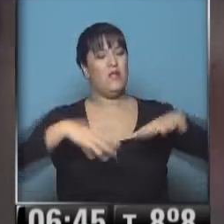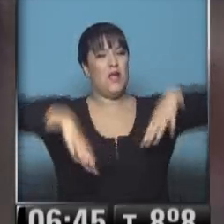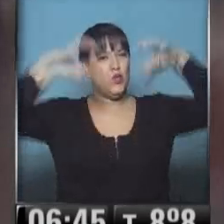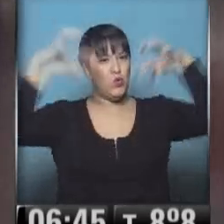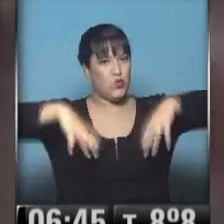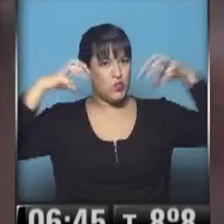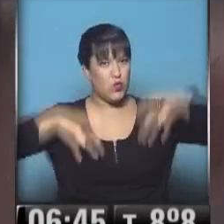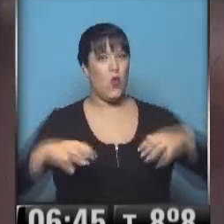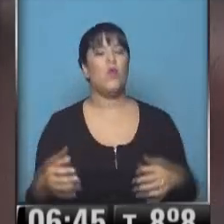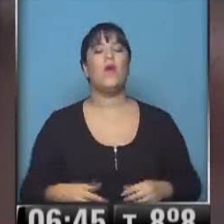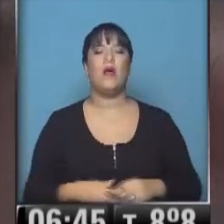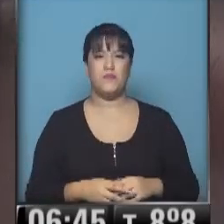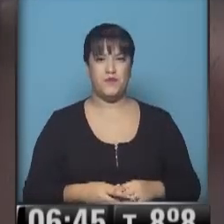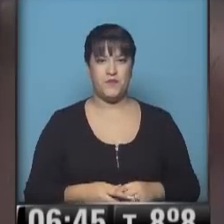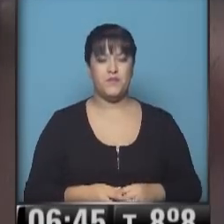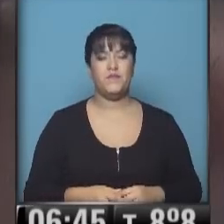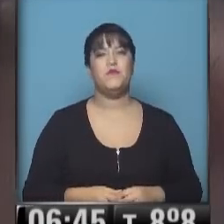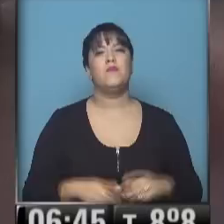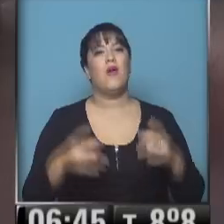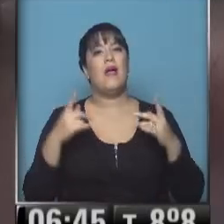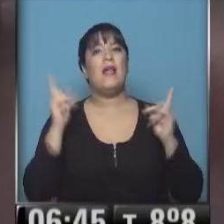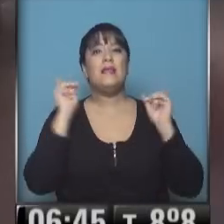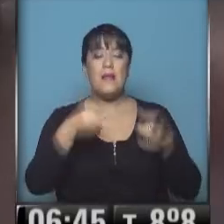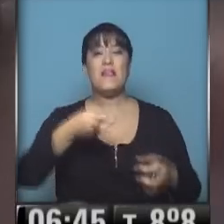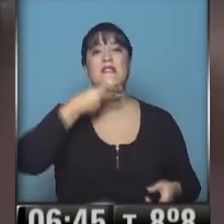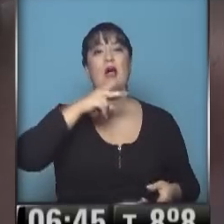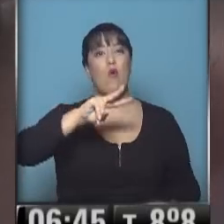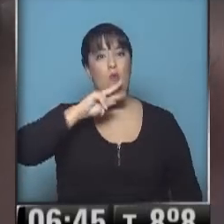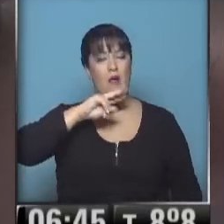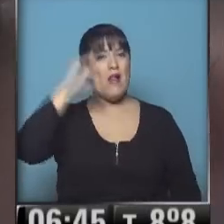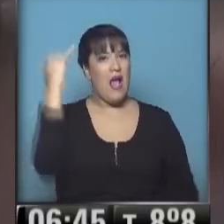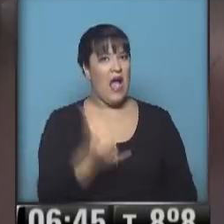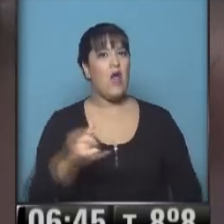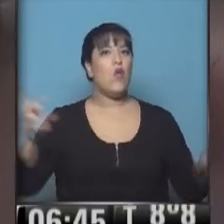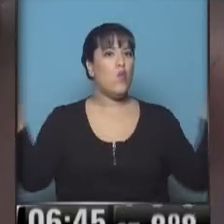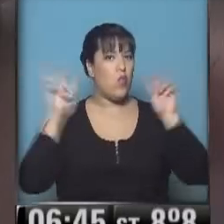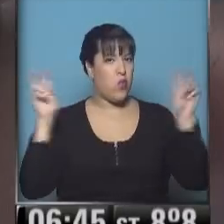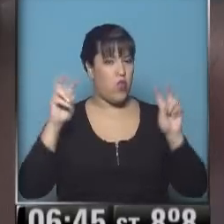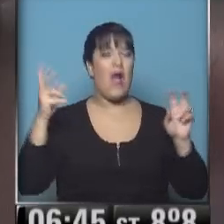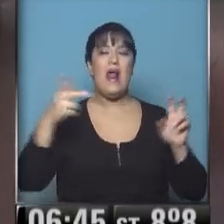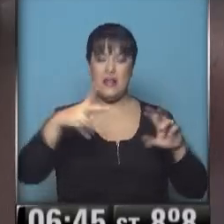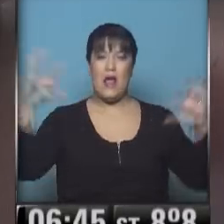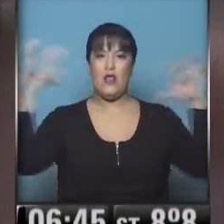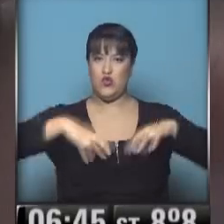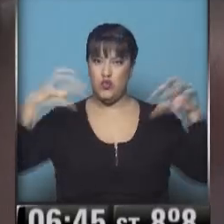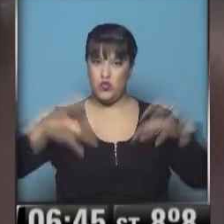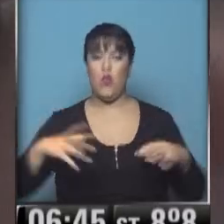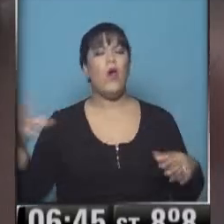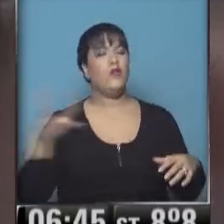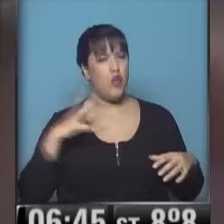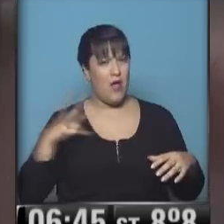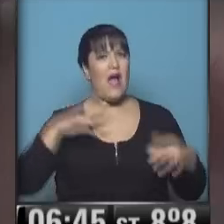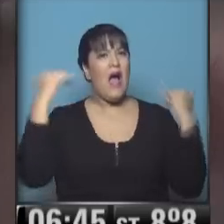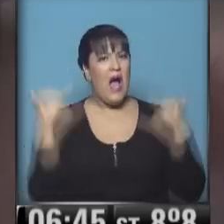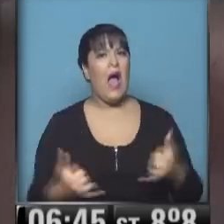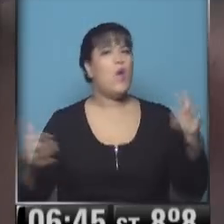está llegando el sistema frontal frío. Se agrega San Juan también, que pertenece a la región de Cuyo. Todavía vientos intensos superiores a